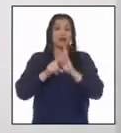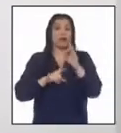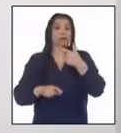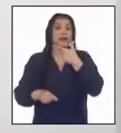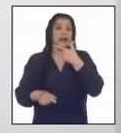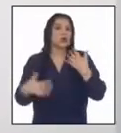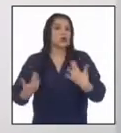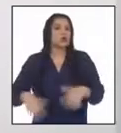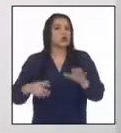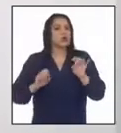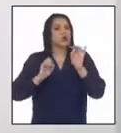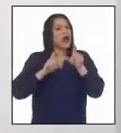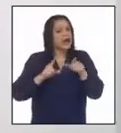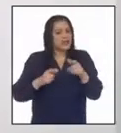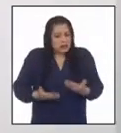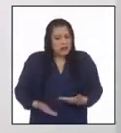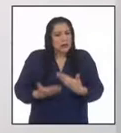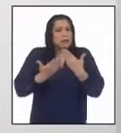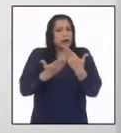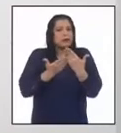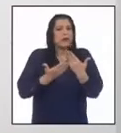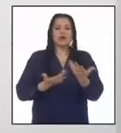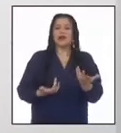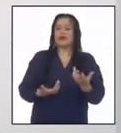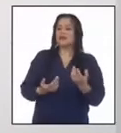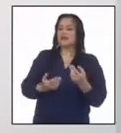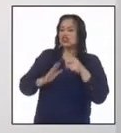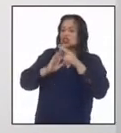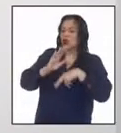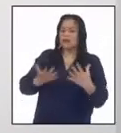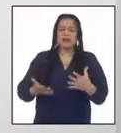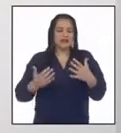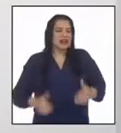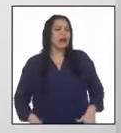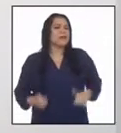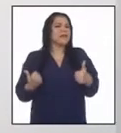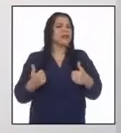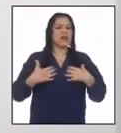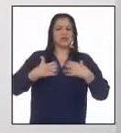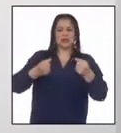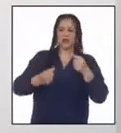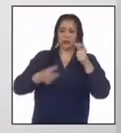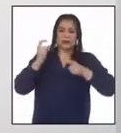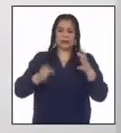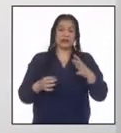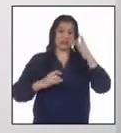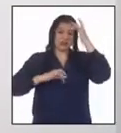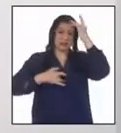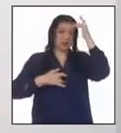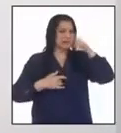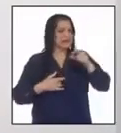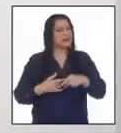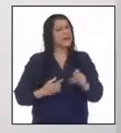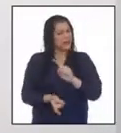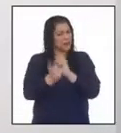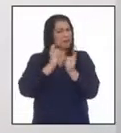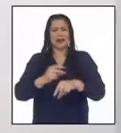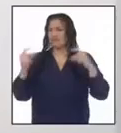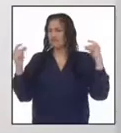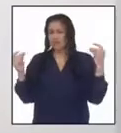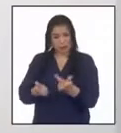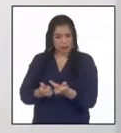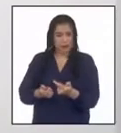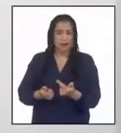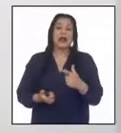el contexto donde se planteó que las condiciones de vida de las personas afectadas debían modificarse radicalmente,